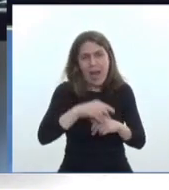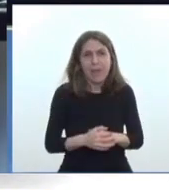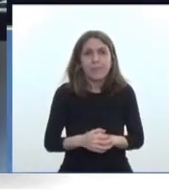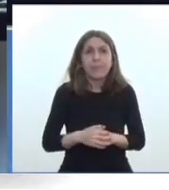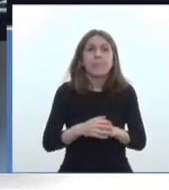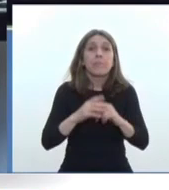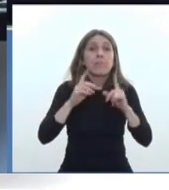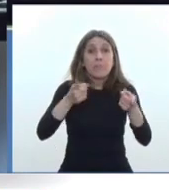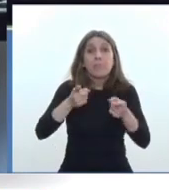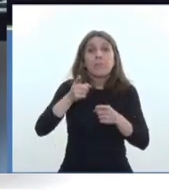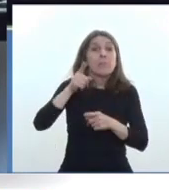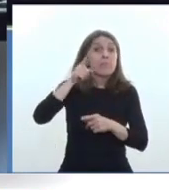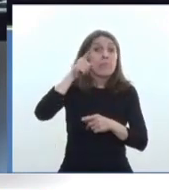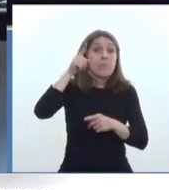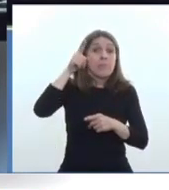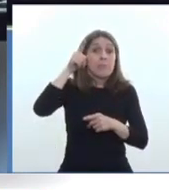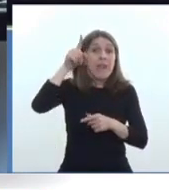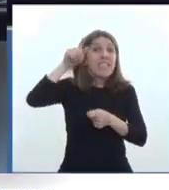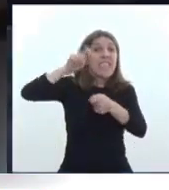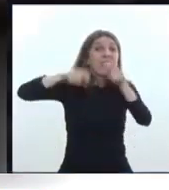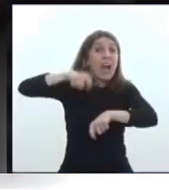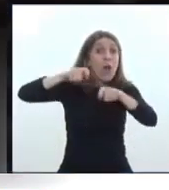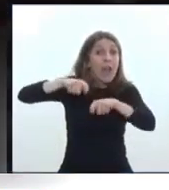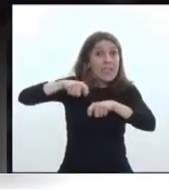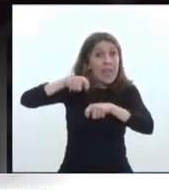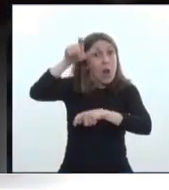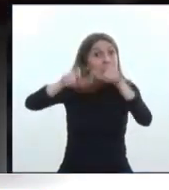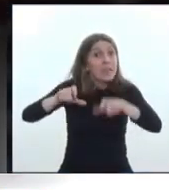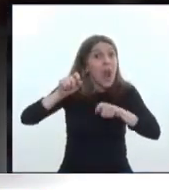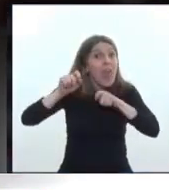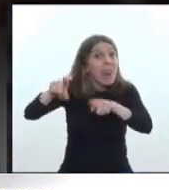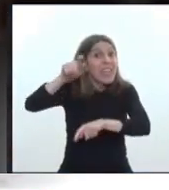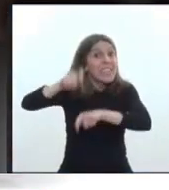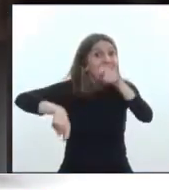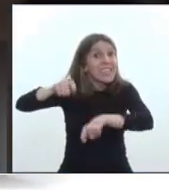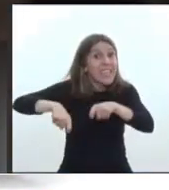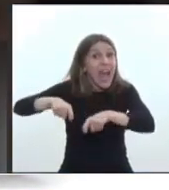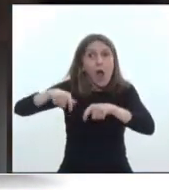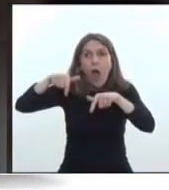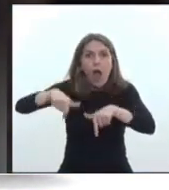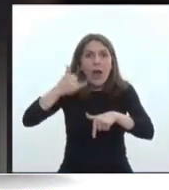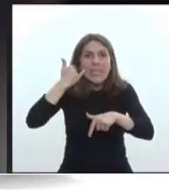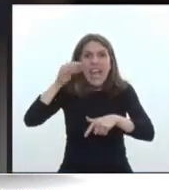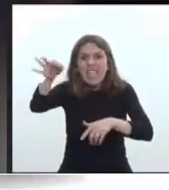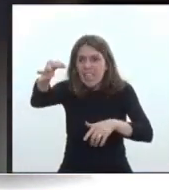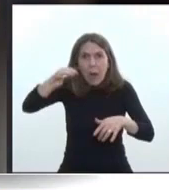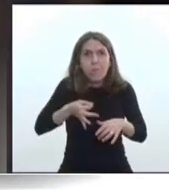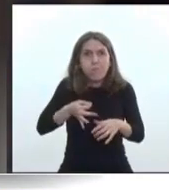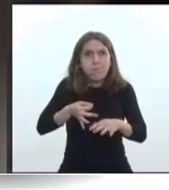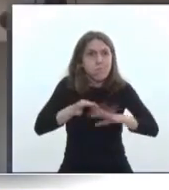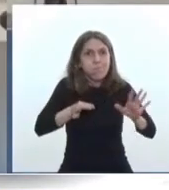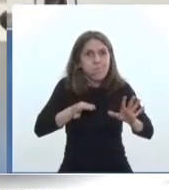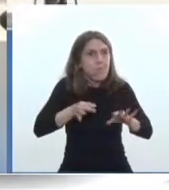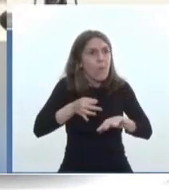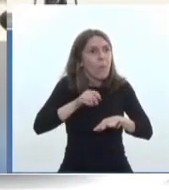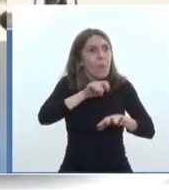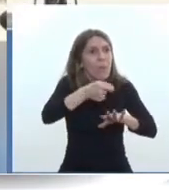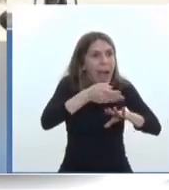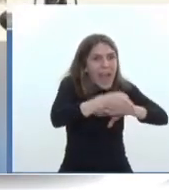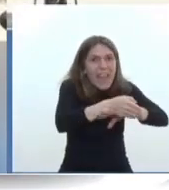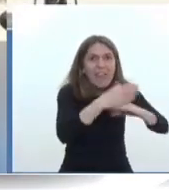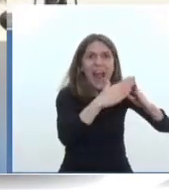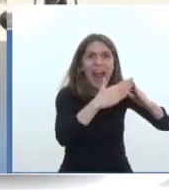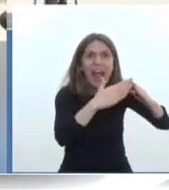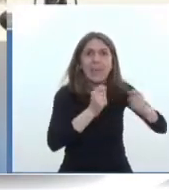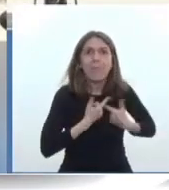Allá en Santiago del Estero, hay santiagueños que están entrando a sus casas con un trabajo enorme que hace